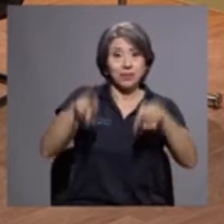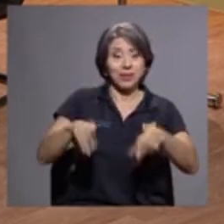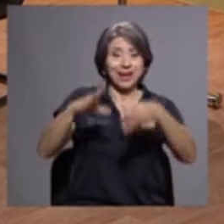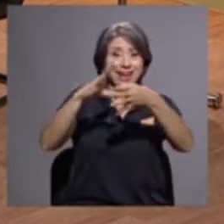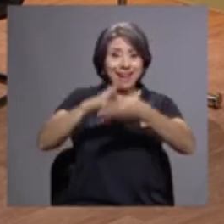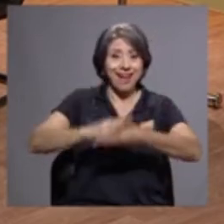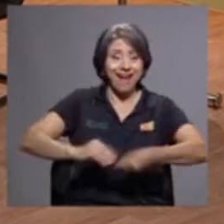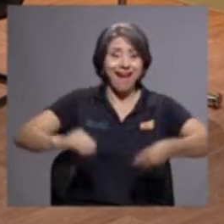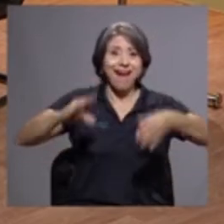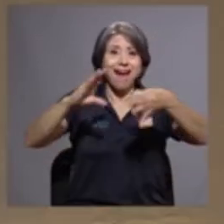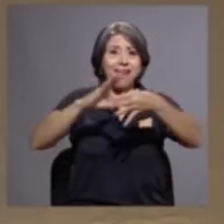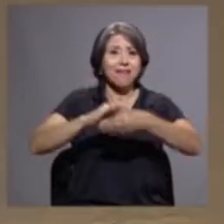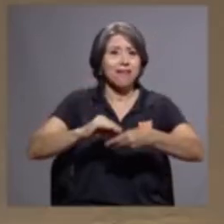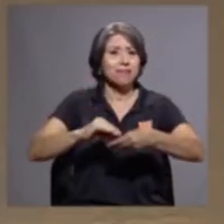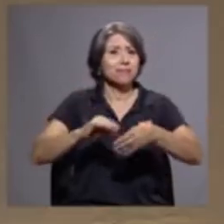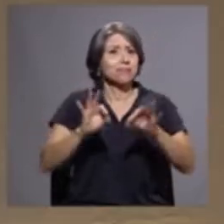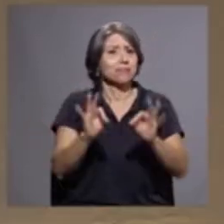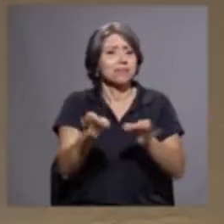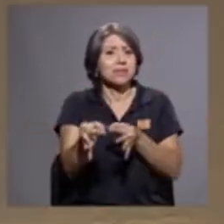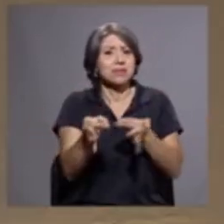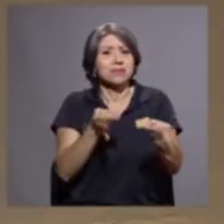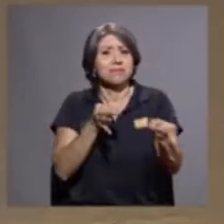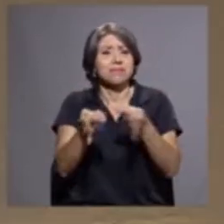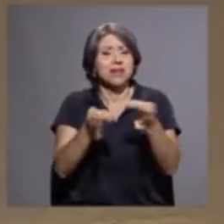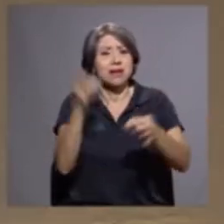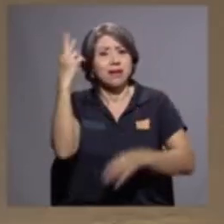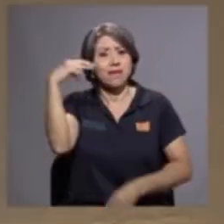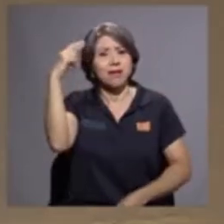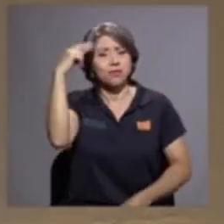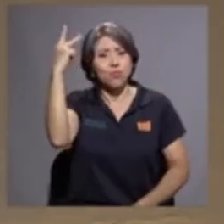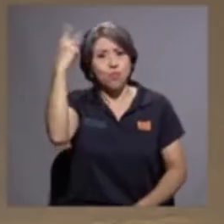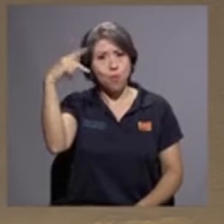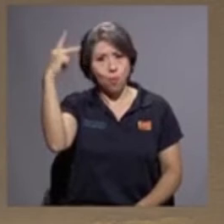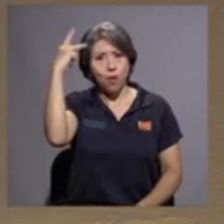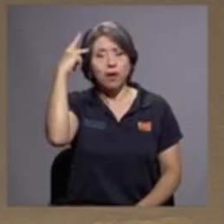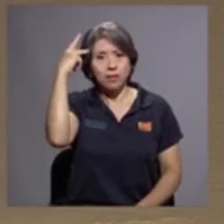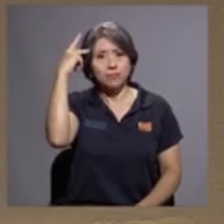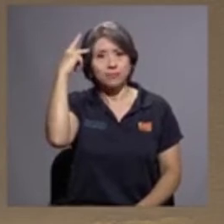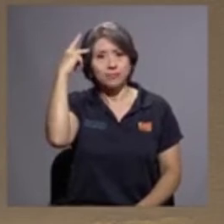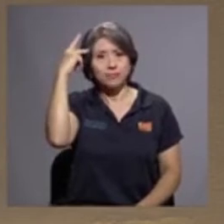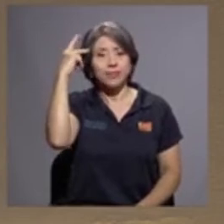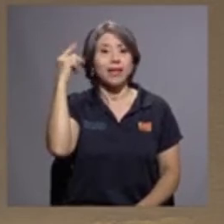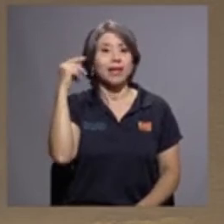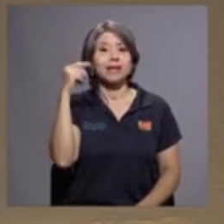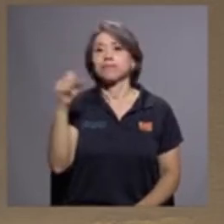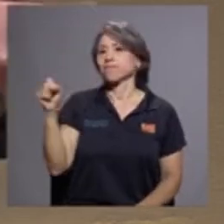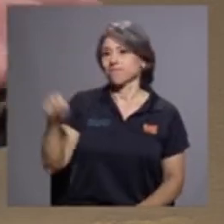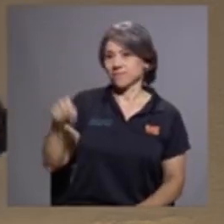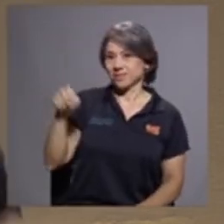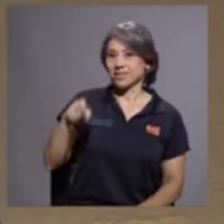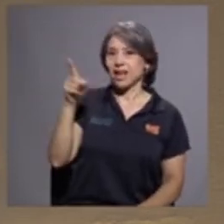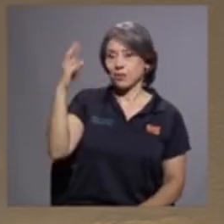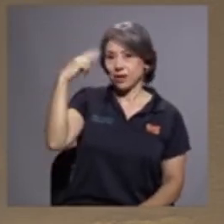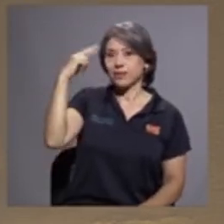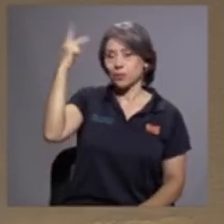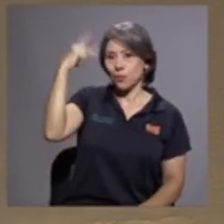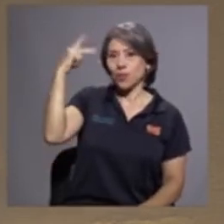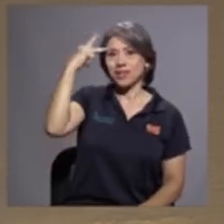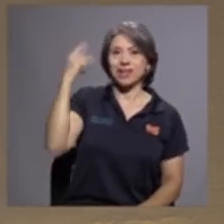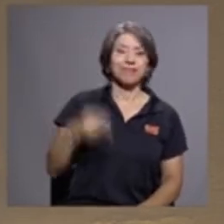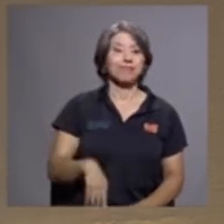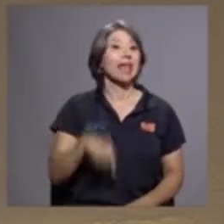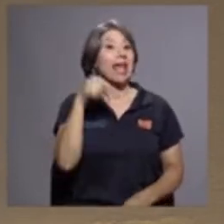video, perfectamente explica la razón política, que eso de algún modo desencripta toda la